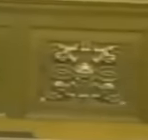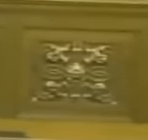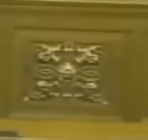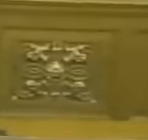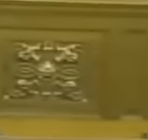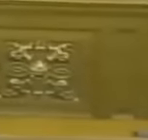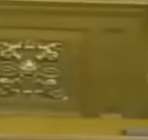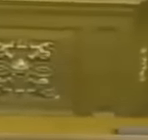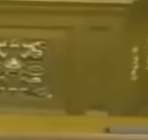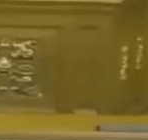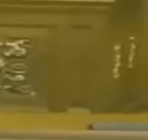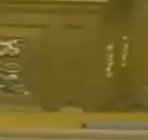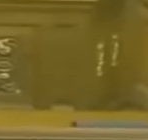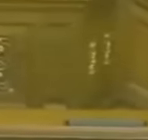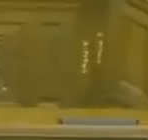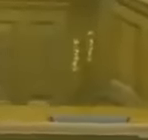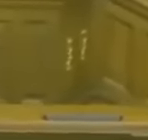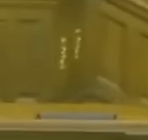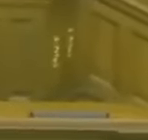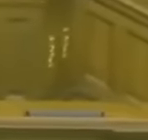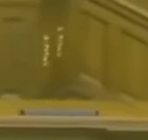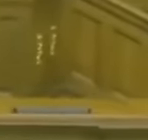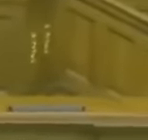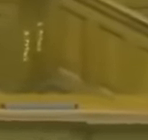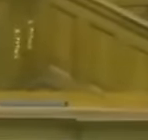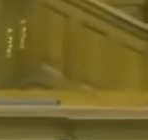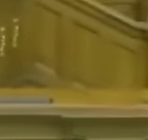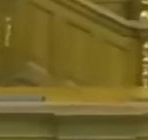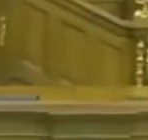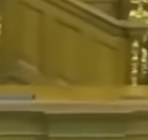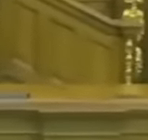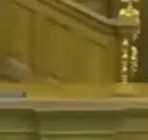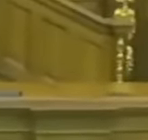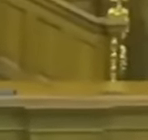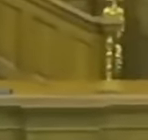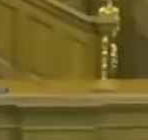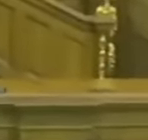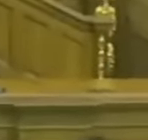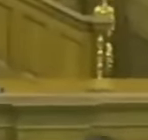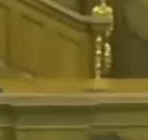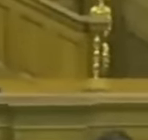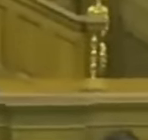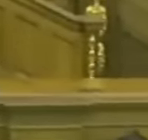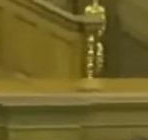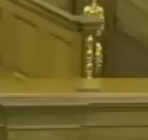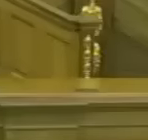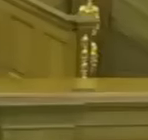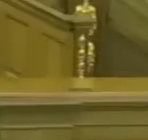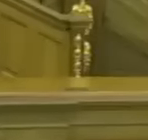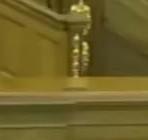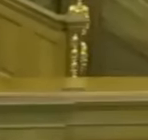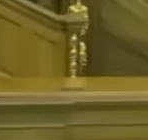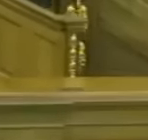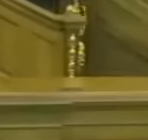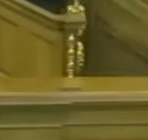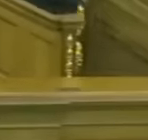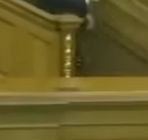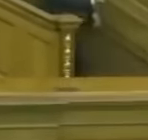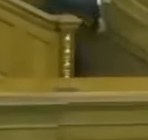de hoy, para, con esta información, dar pase al inicio de la sesión ordinaria. Adelante.